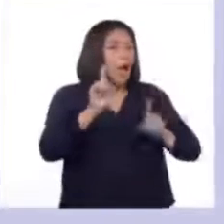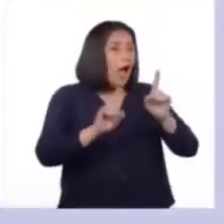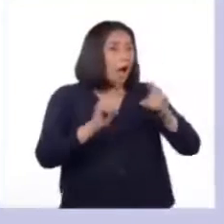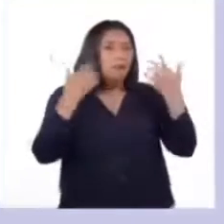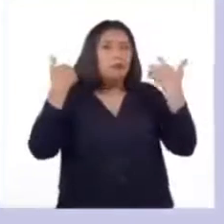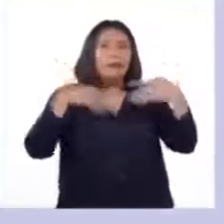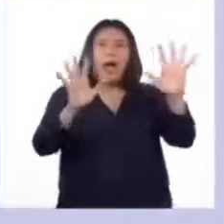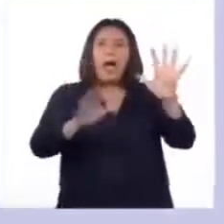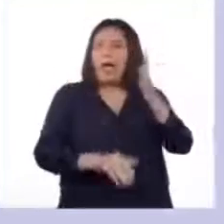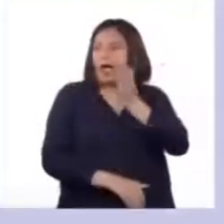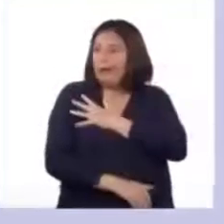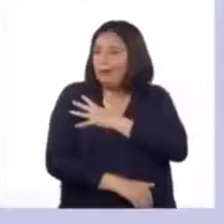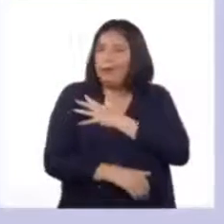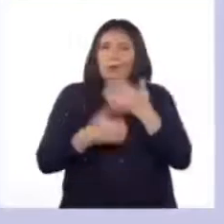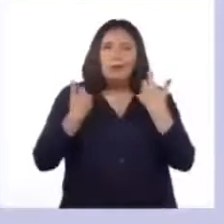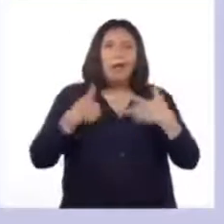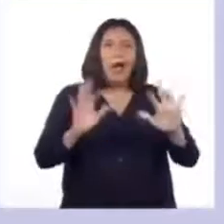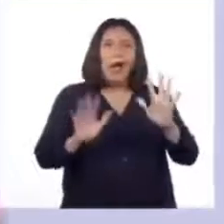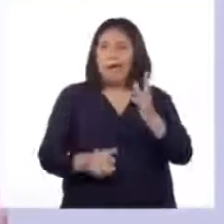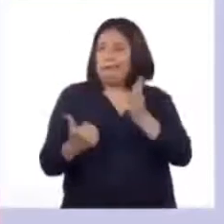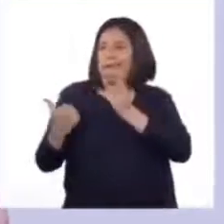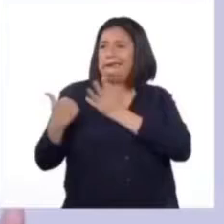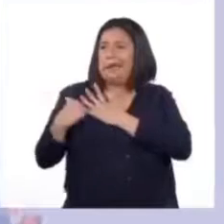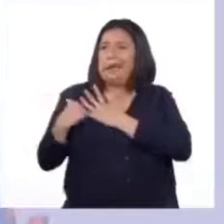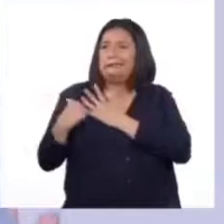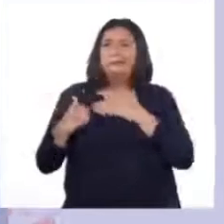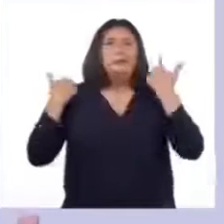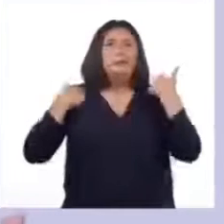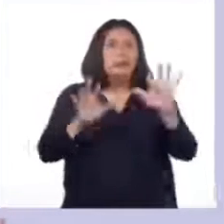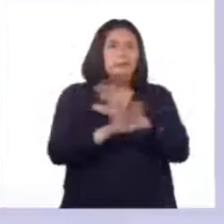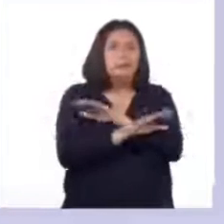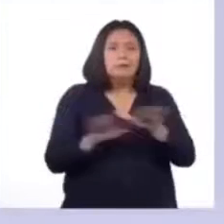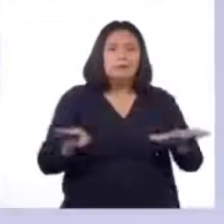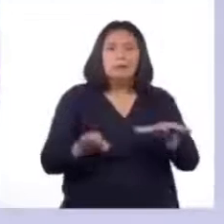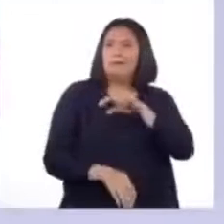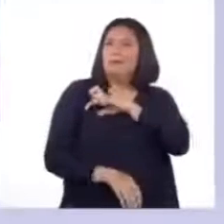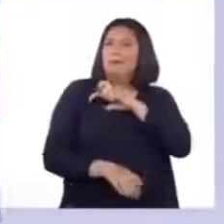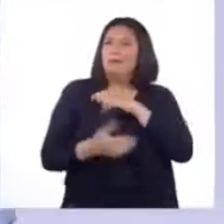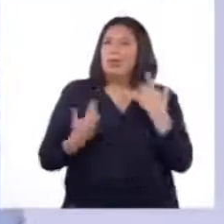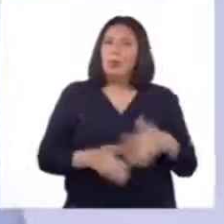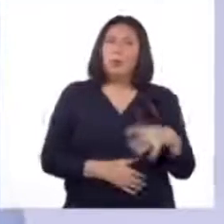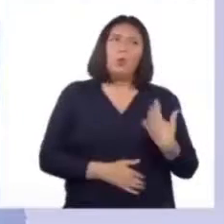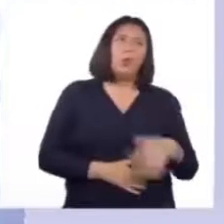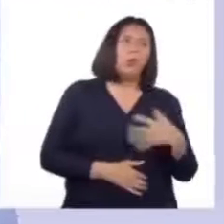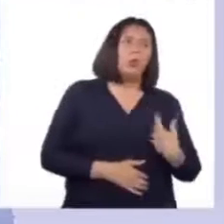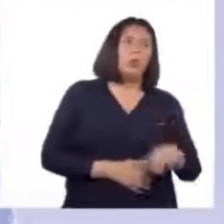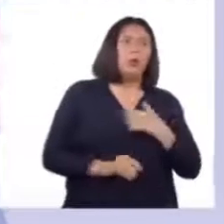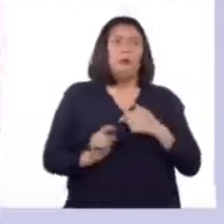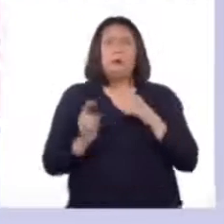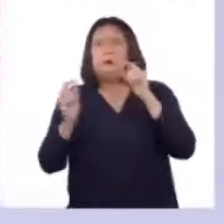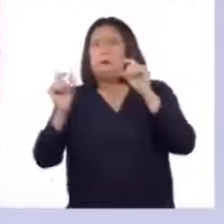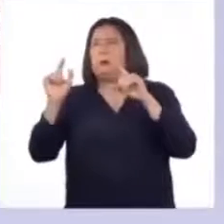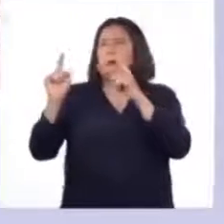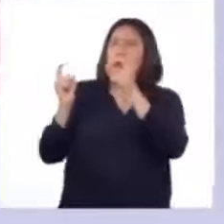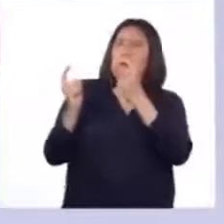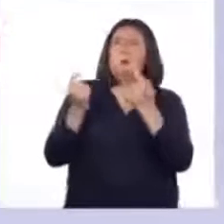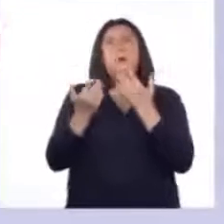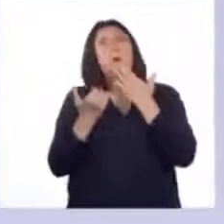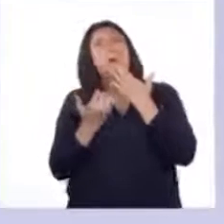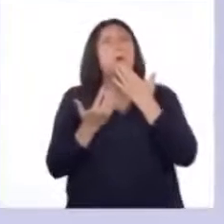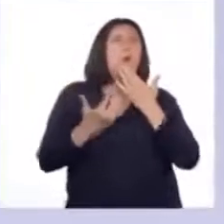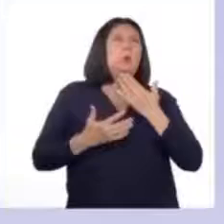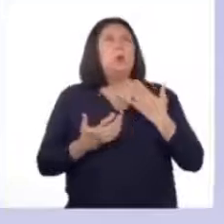quinto y otros en sexto, a punto de finalizar la primaria. Y a veces nos preguntamos cuánto ha ido